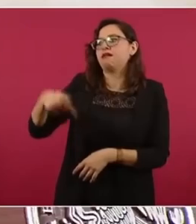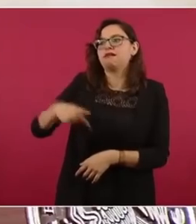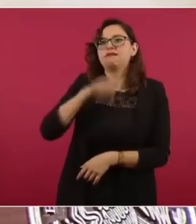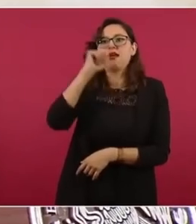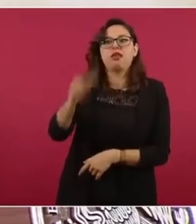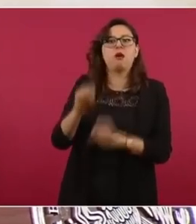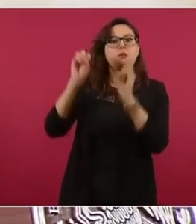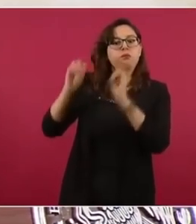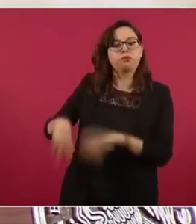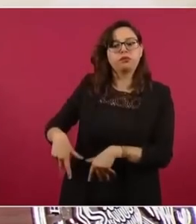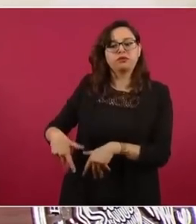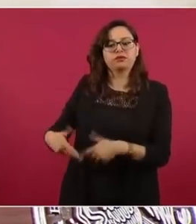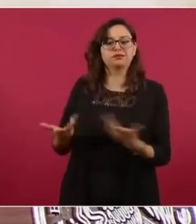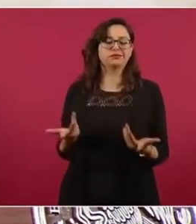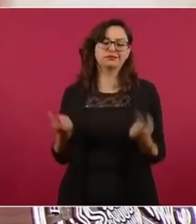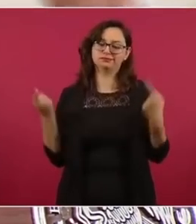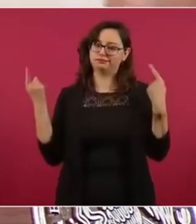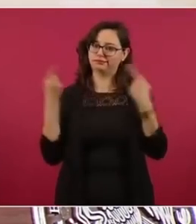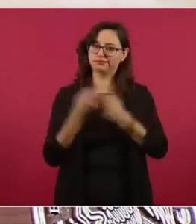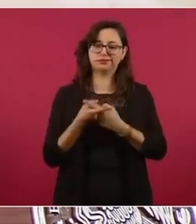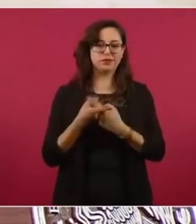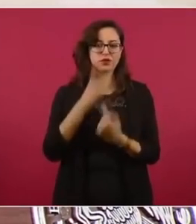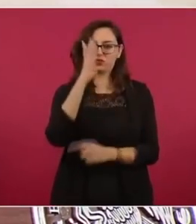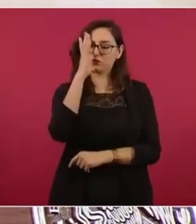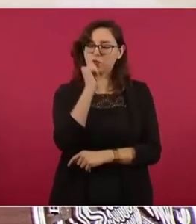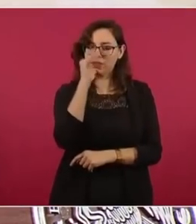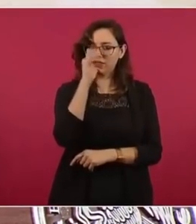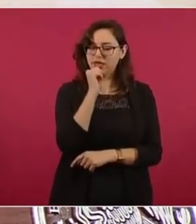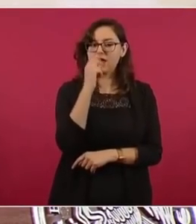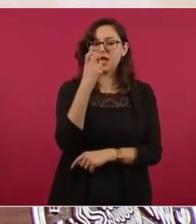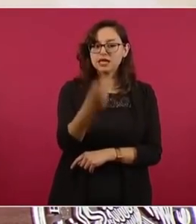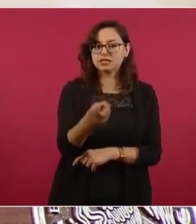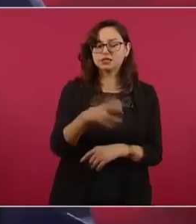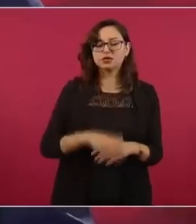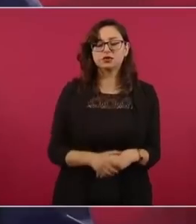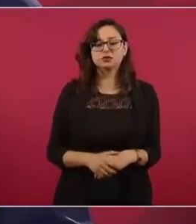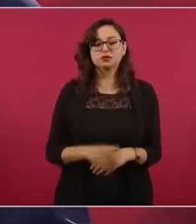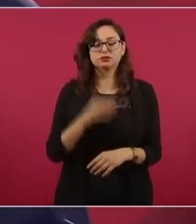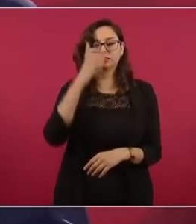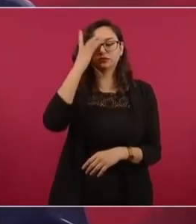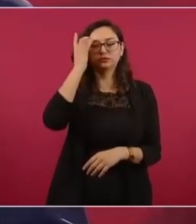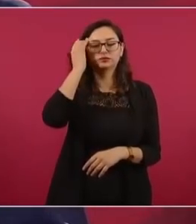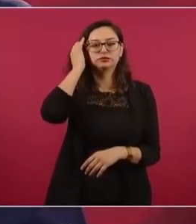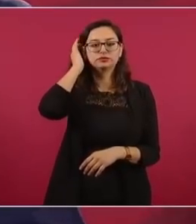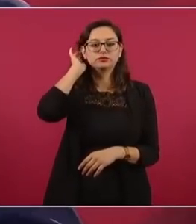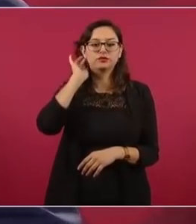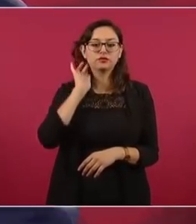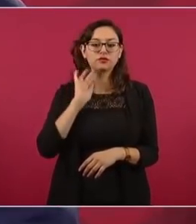la ingobernabilidad,